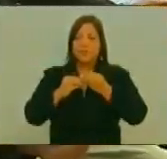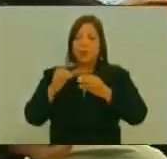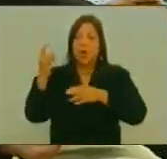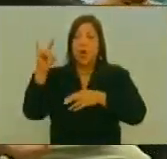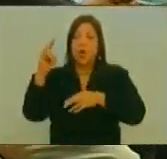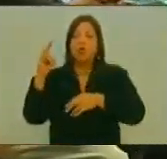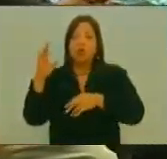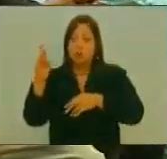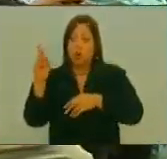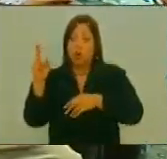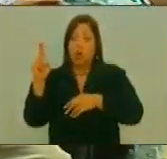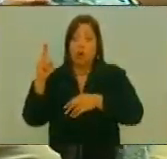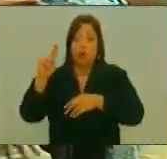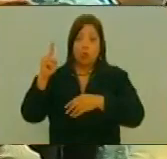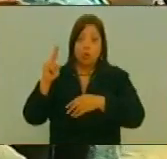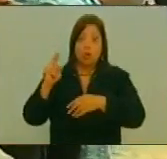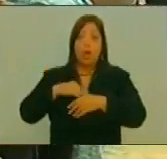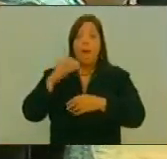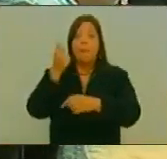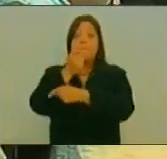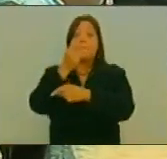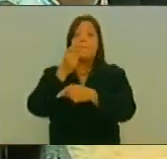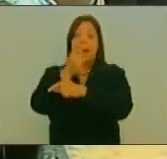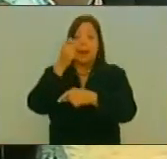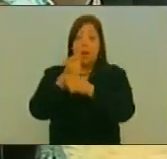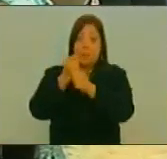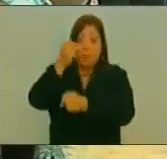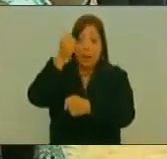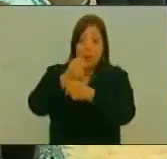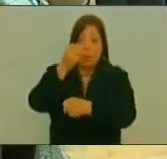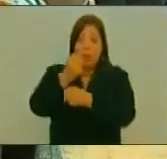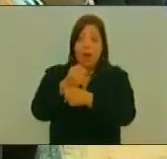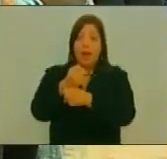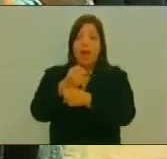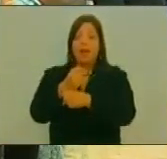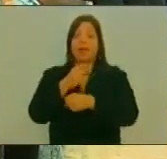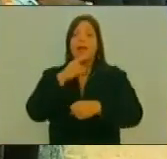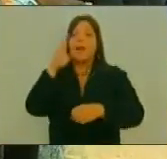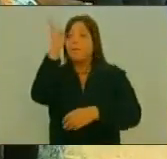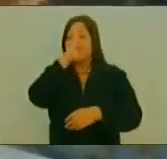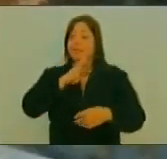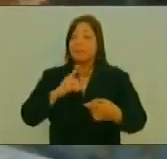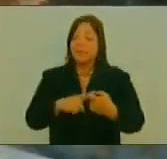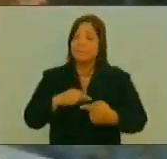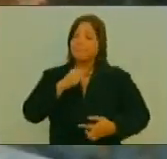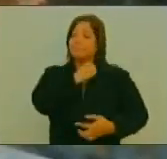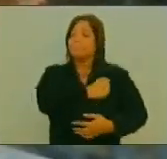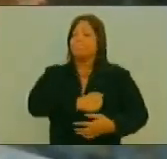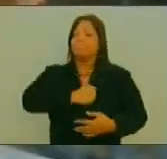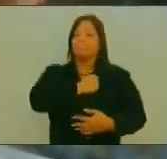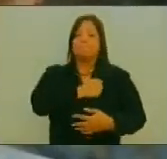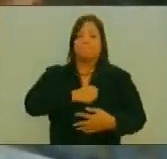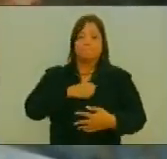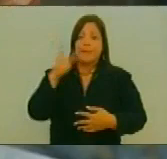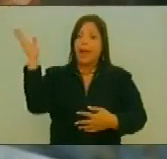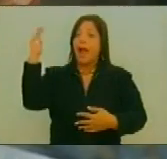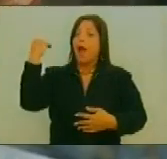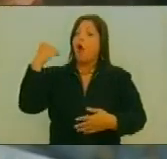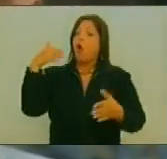Que nos costó Paraguay Que nos costó Brasil Que lamentablemente Costó Argentina